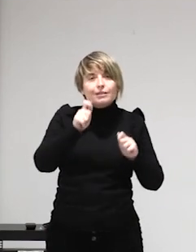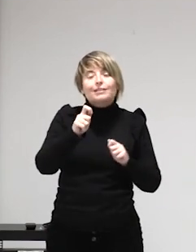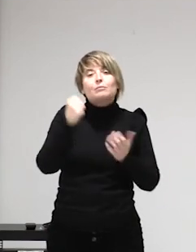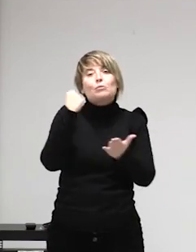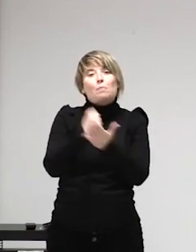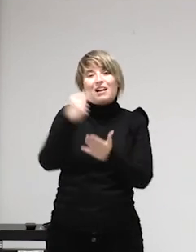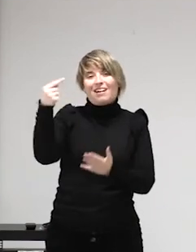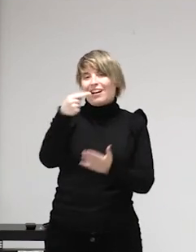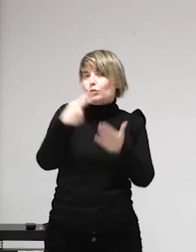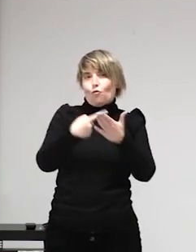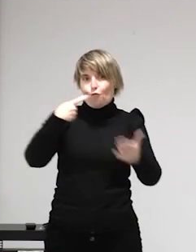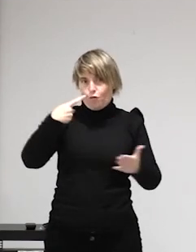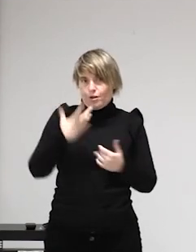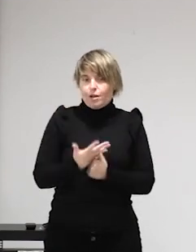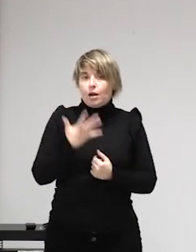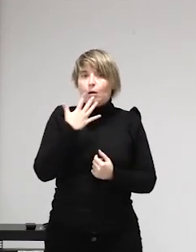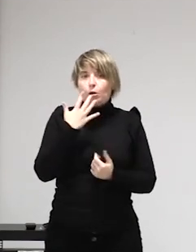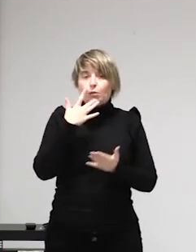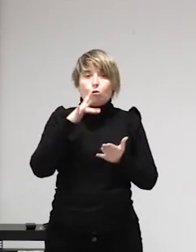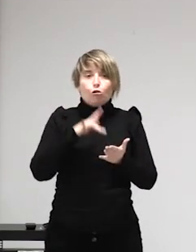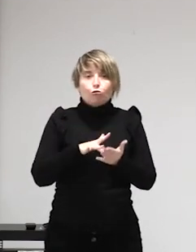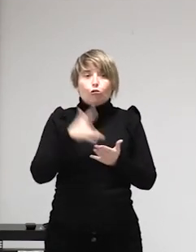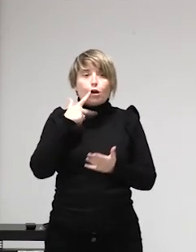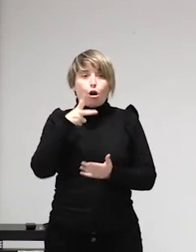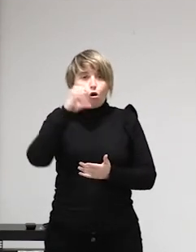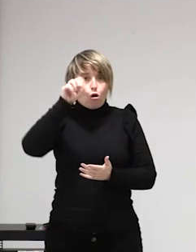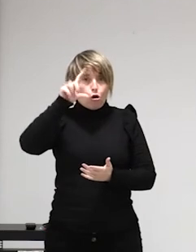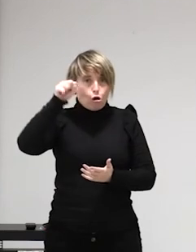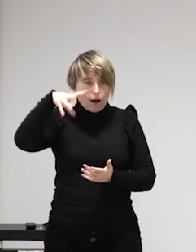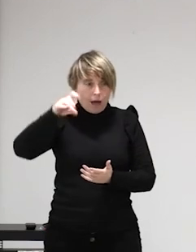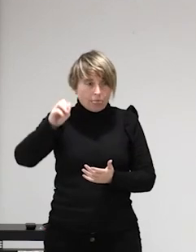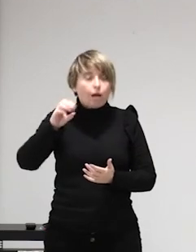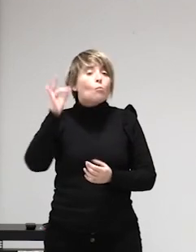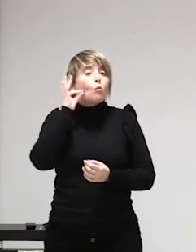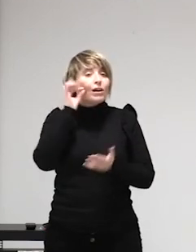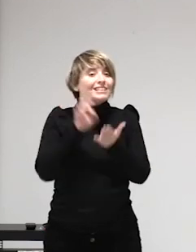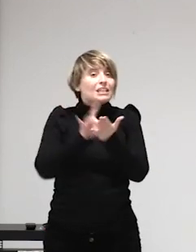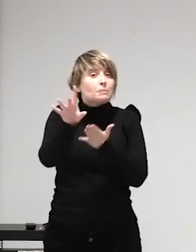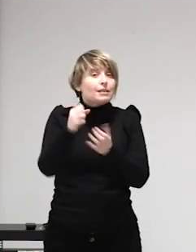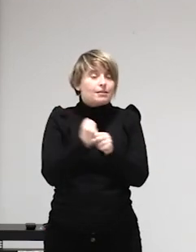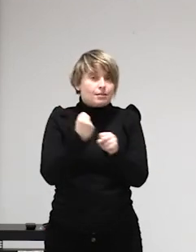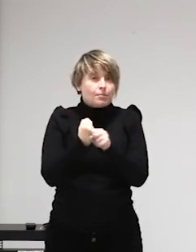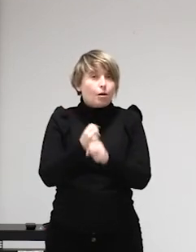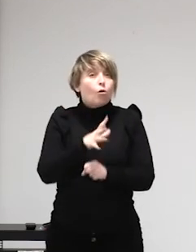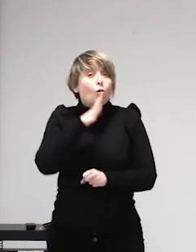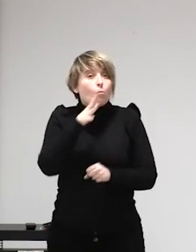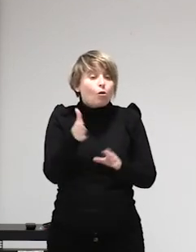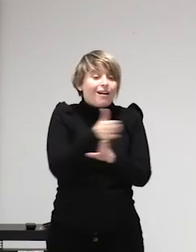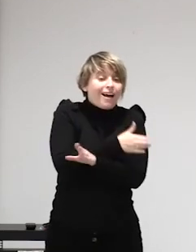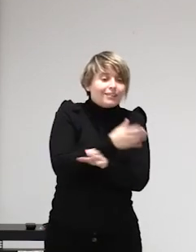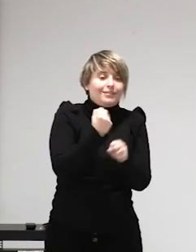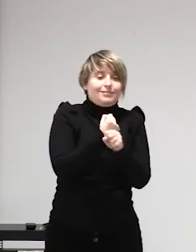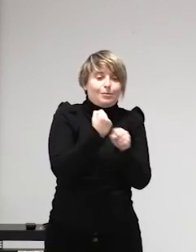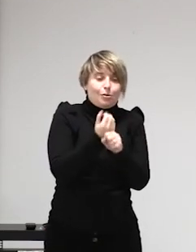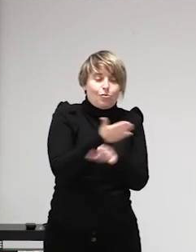no pueden acceder a otro empleo mujeres trans que no tienen más oportunidades etcétera no sé si hay alguna